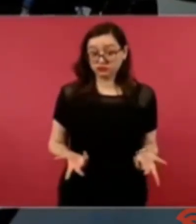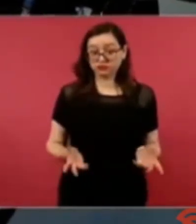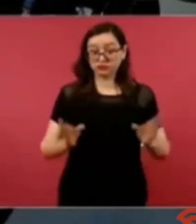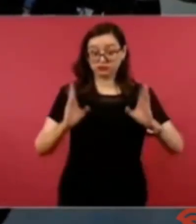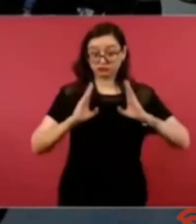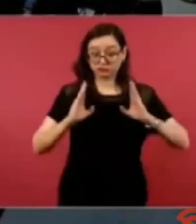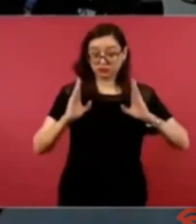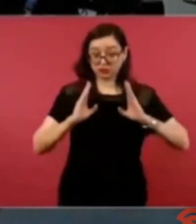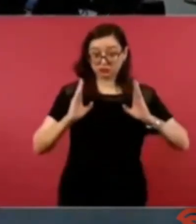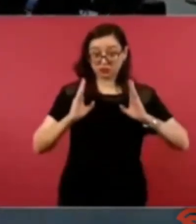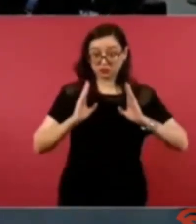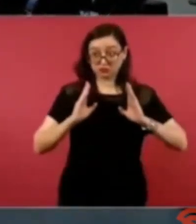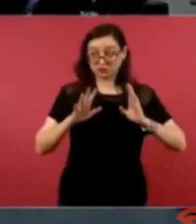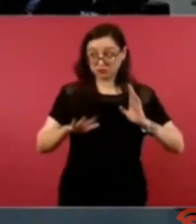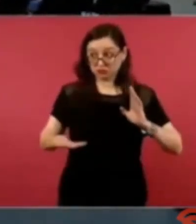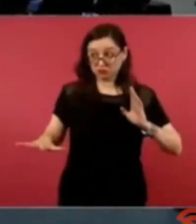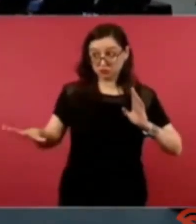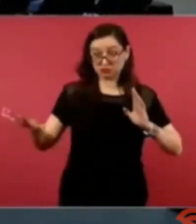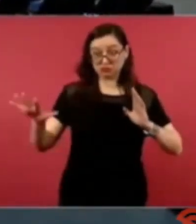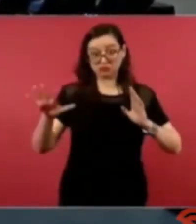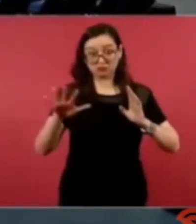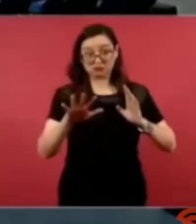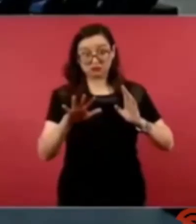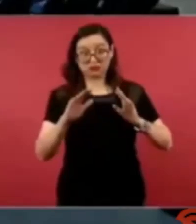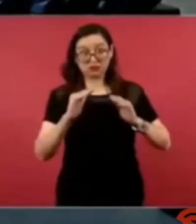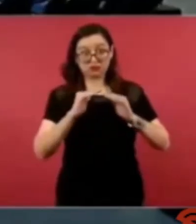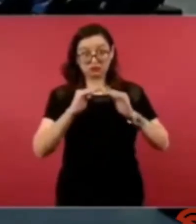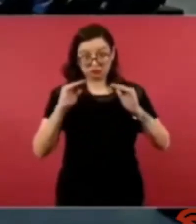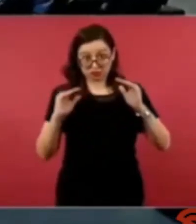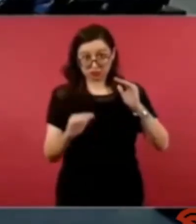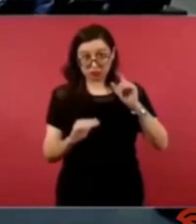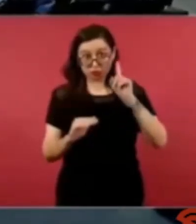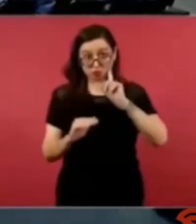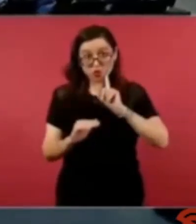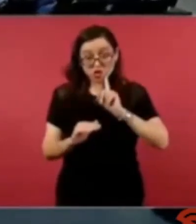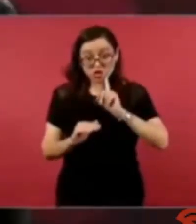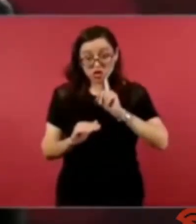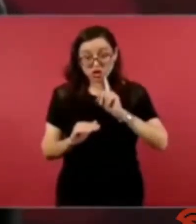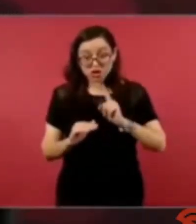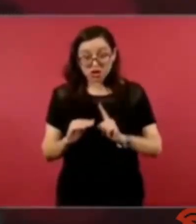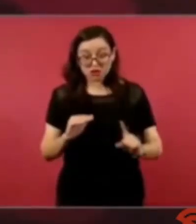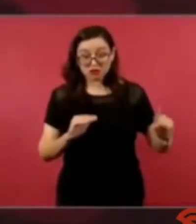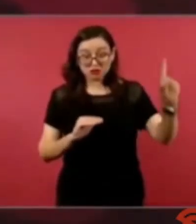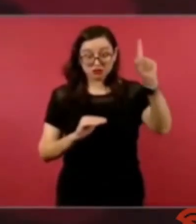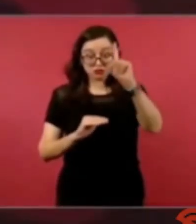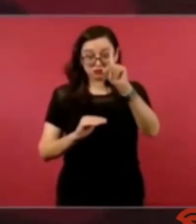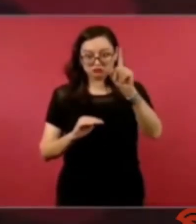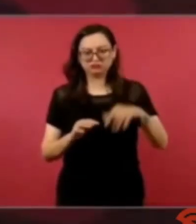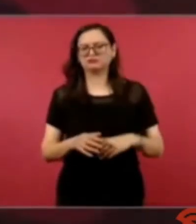armadas el ejército para tener a una comandanta suprema sí sí están preparados pero mi opinión